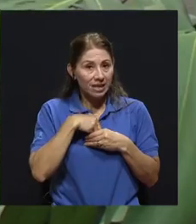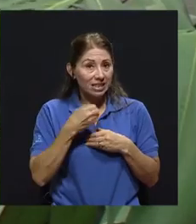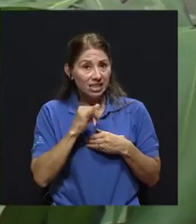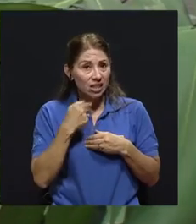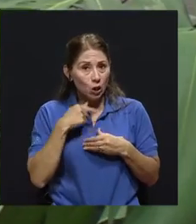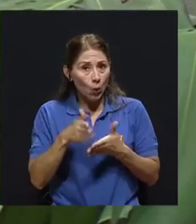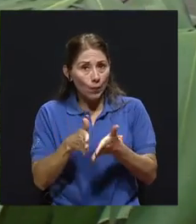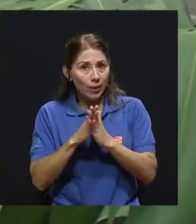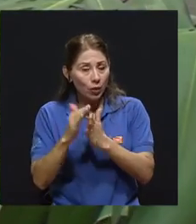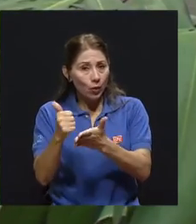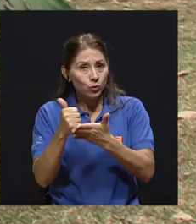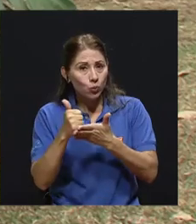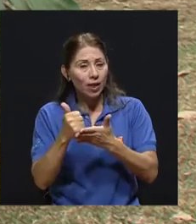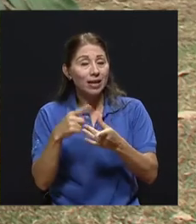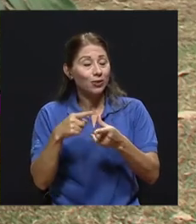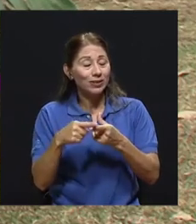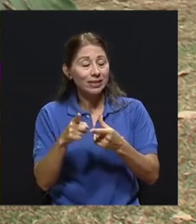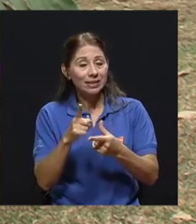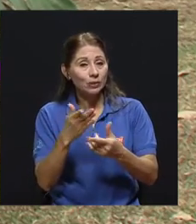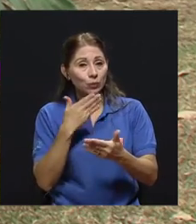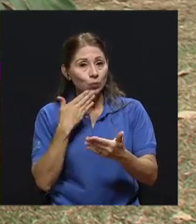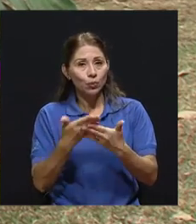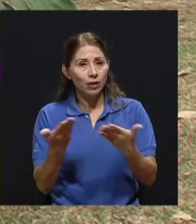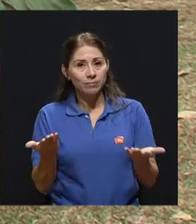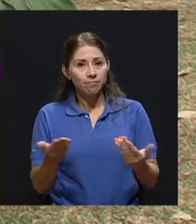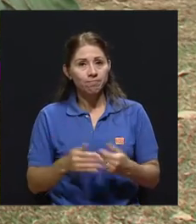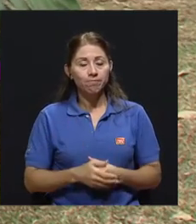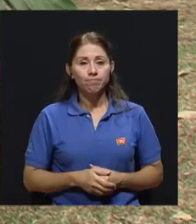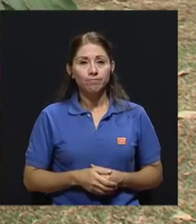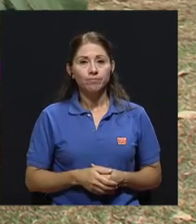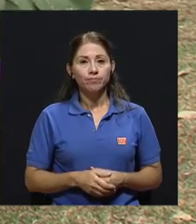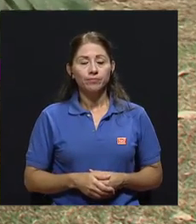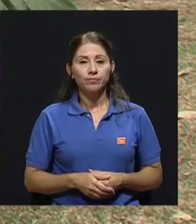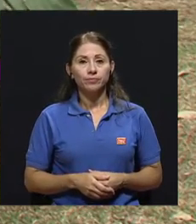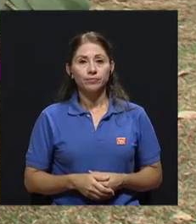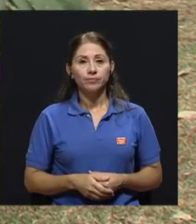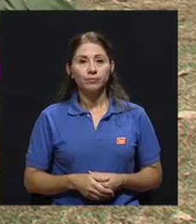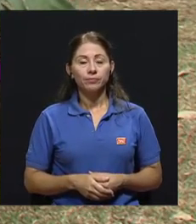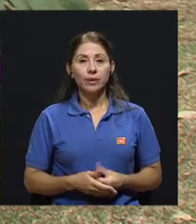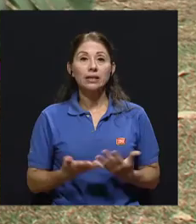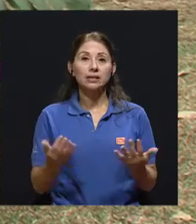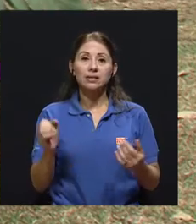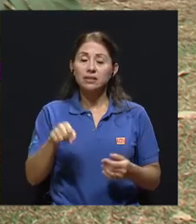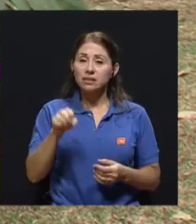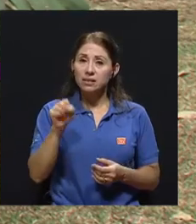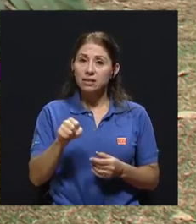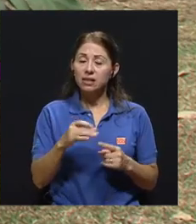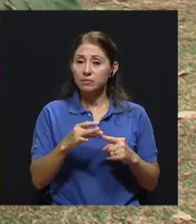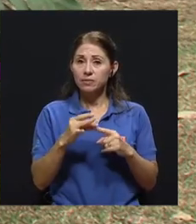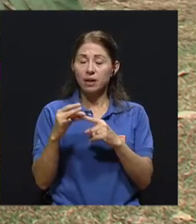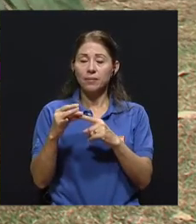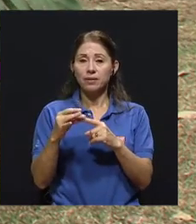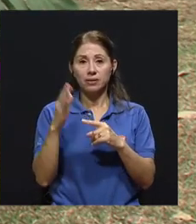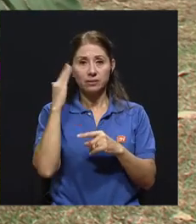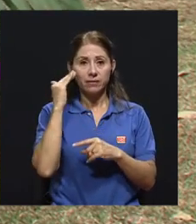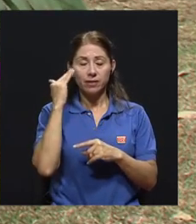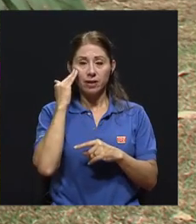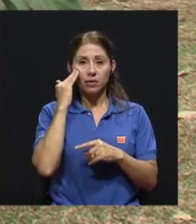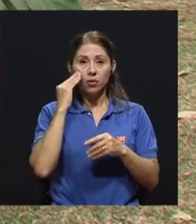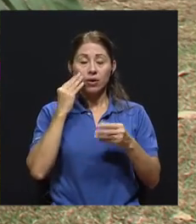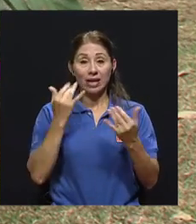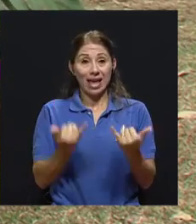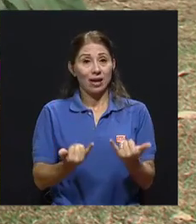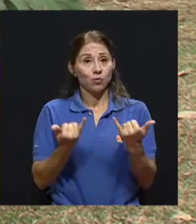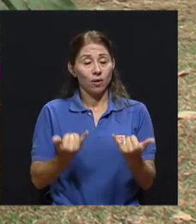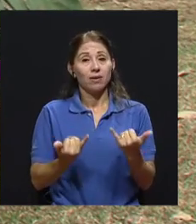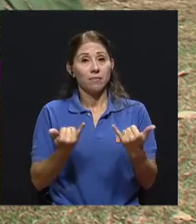digamos, de quienes me acompañan, ¿verdad? Sí. Y máximo tomando en cuenta que el porcentaje de obesidad hoy